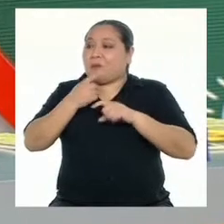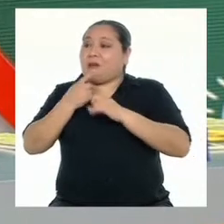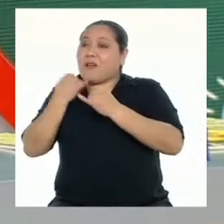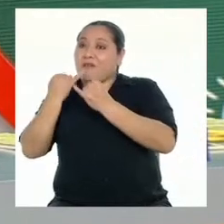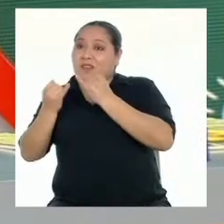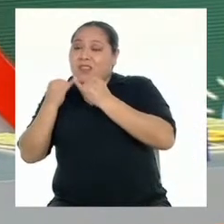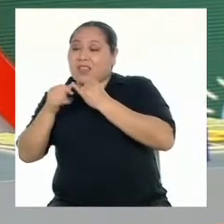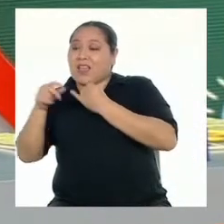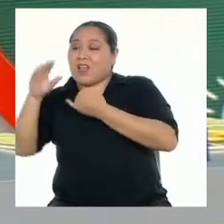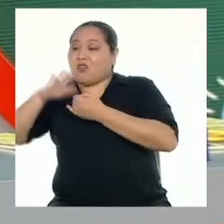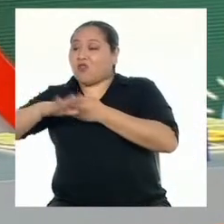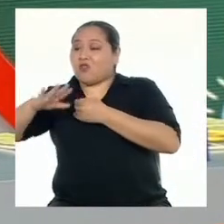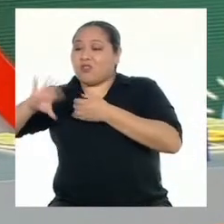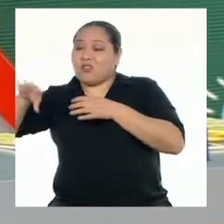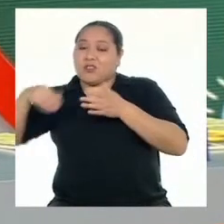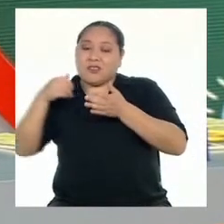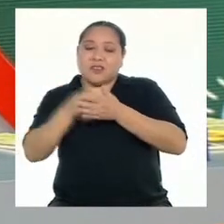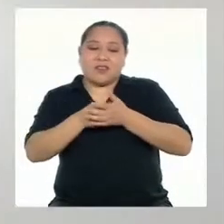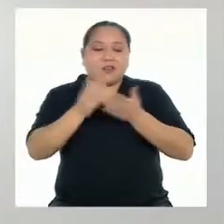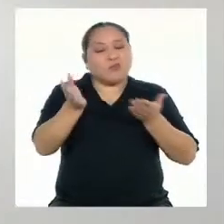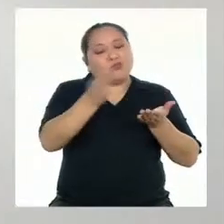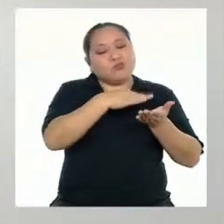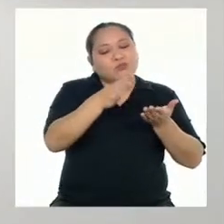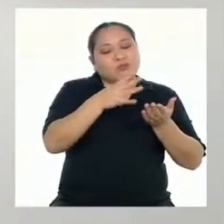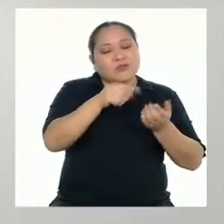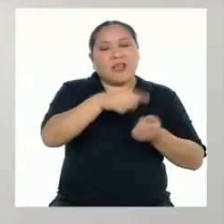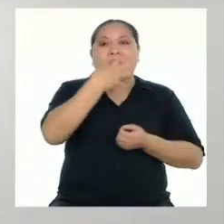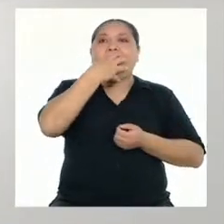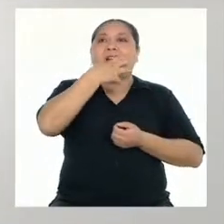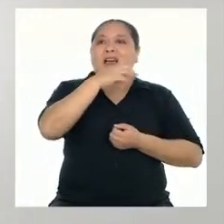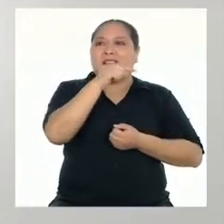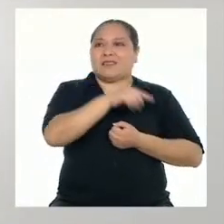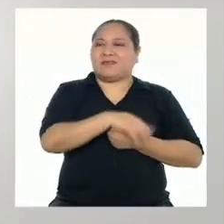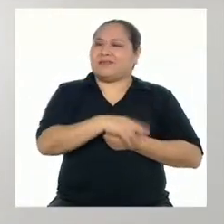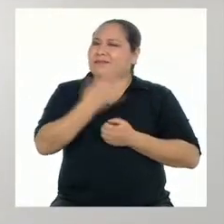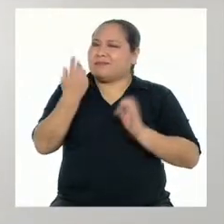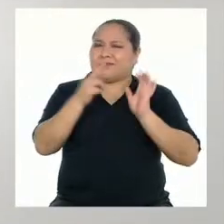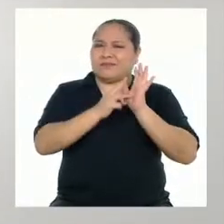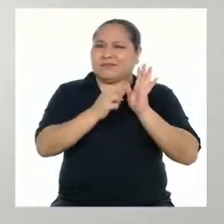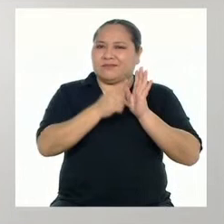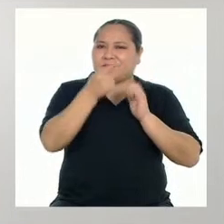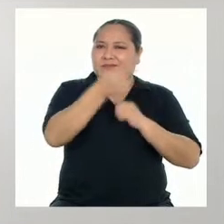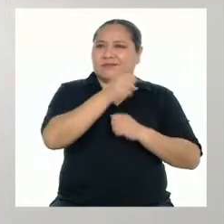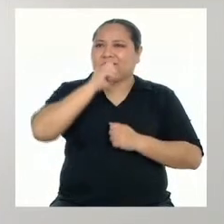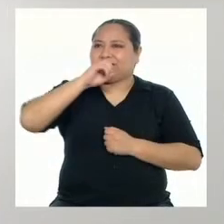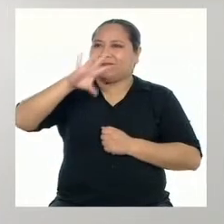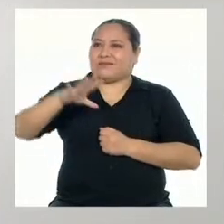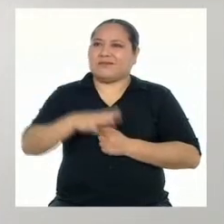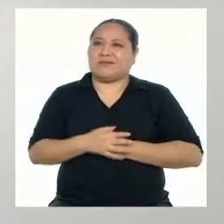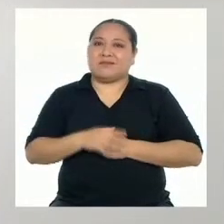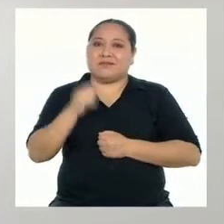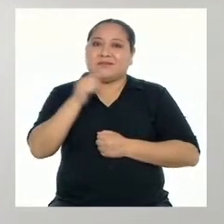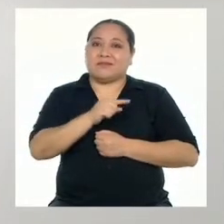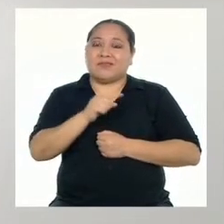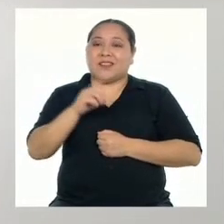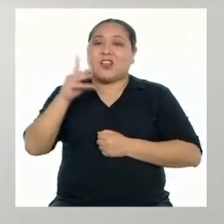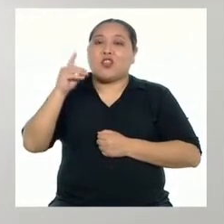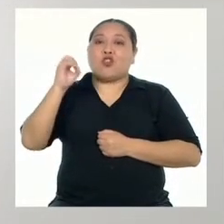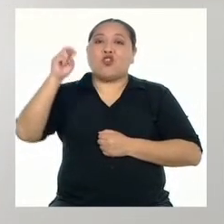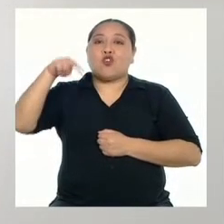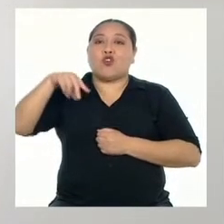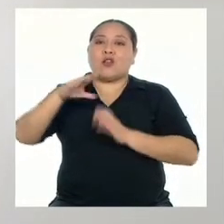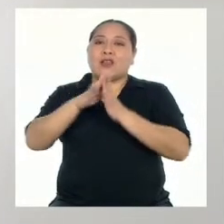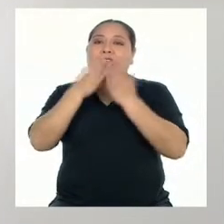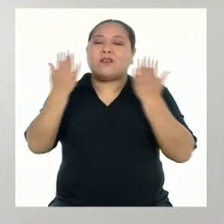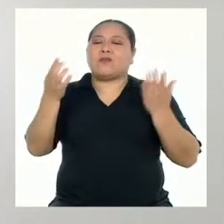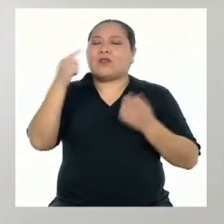niño, quien empezó a revisarlo y se calentó. ¿Y a qué se refiere cuando dice Don Libro era un